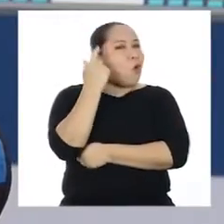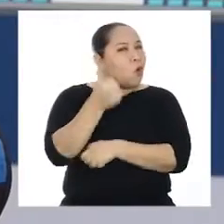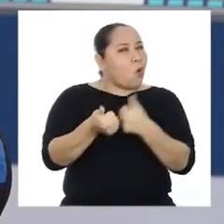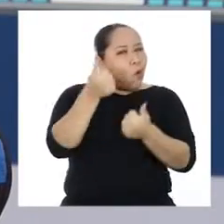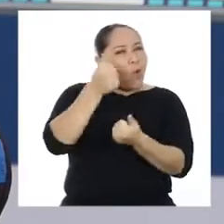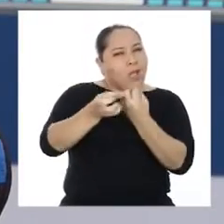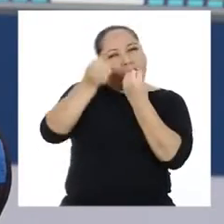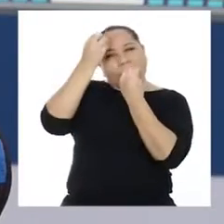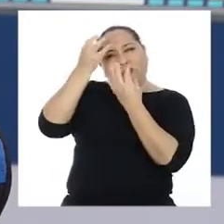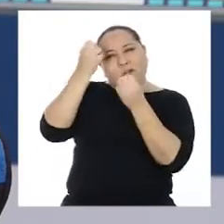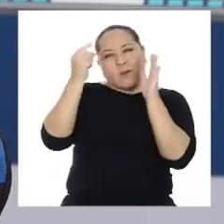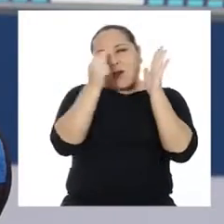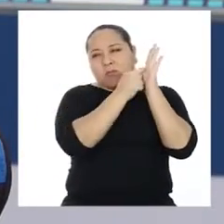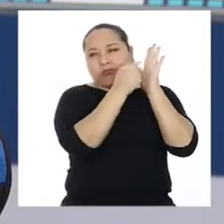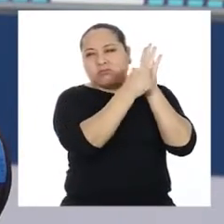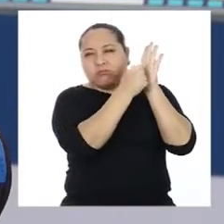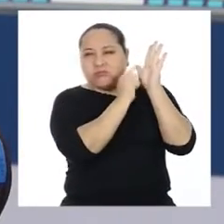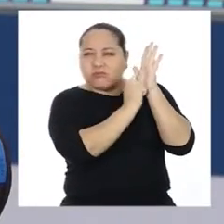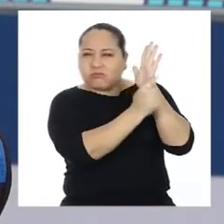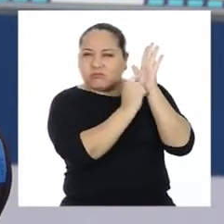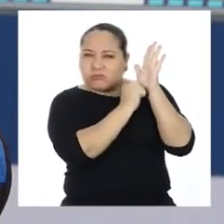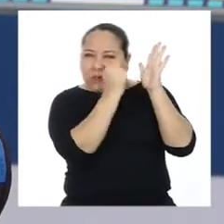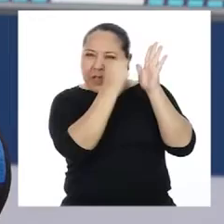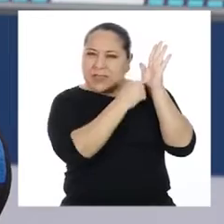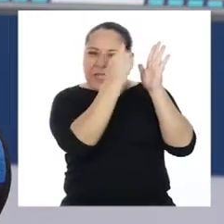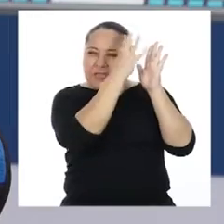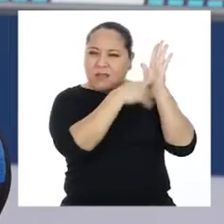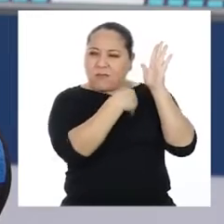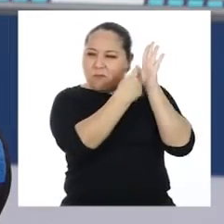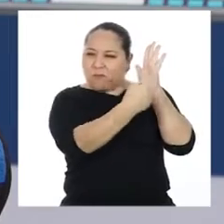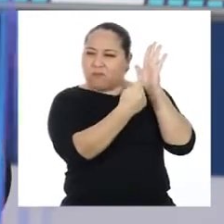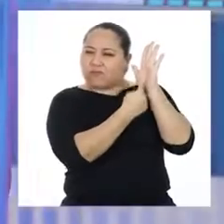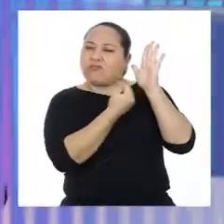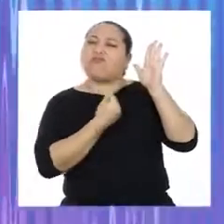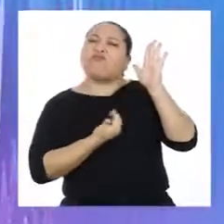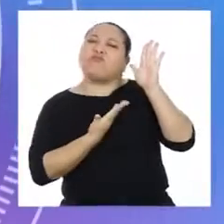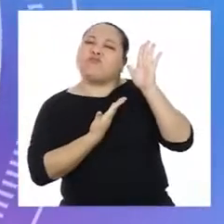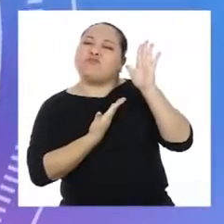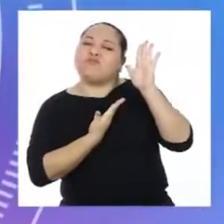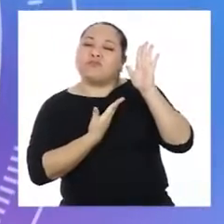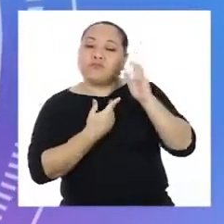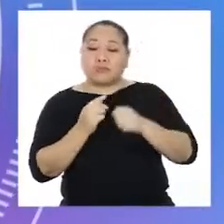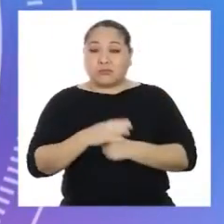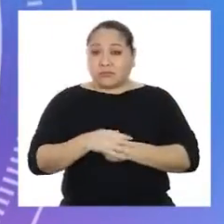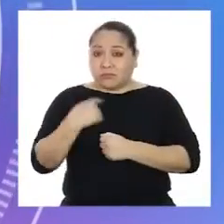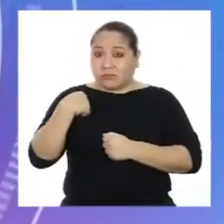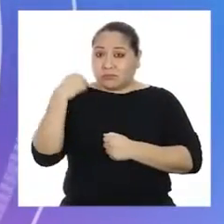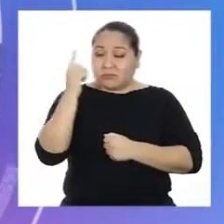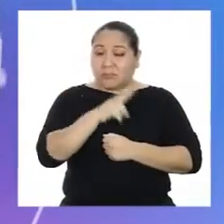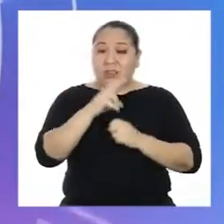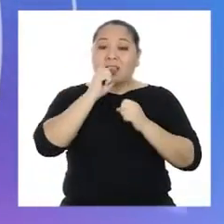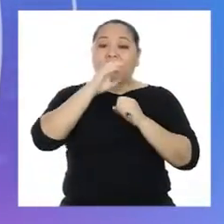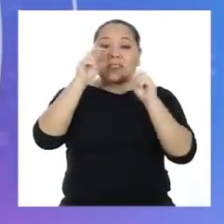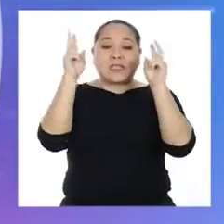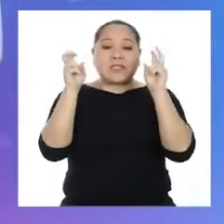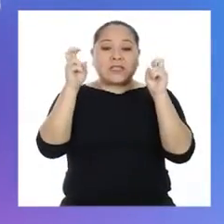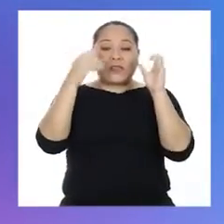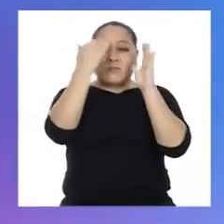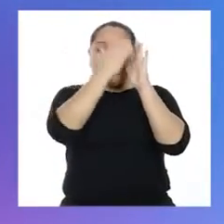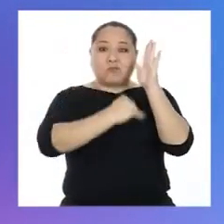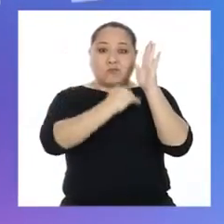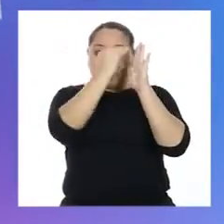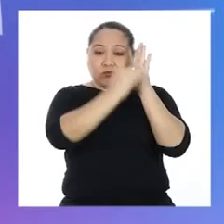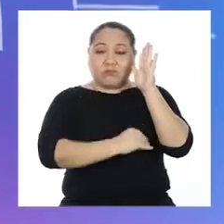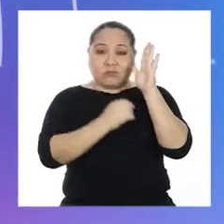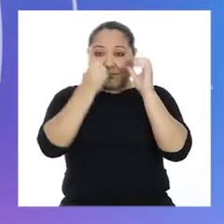¿Qué información se registra en esta tabla de frecuencias? Por lo que dice el título